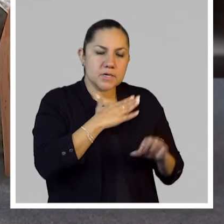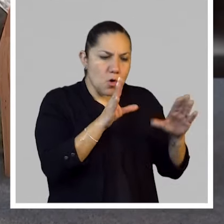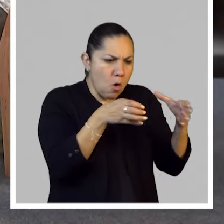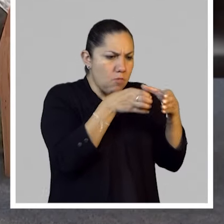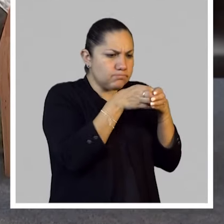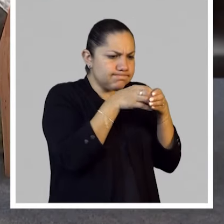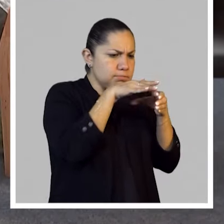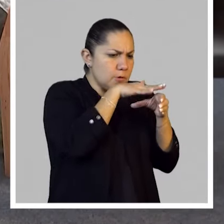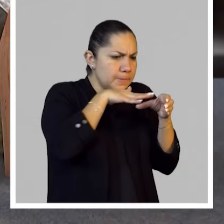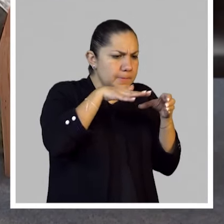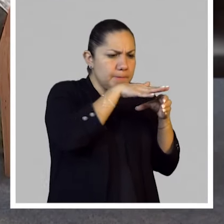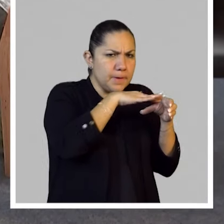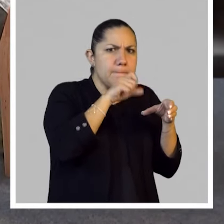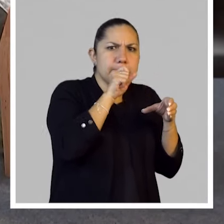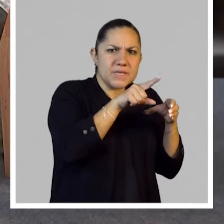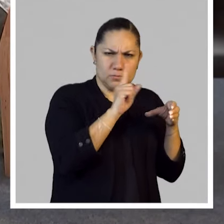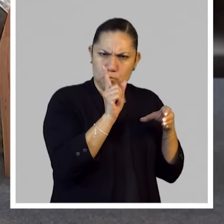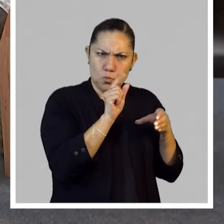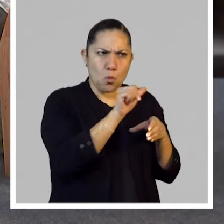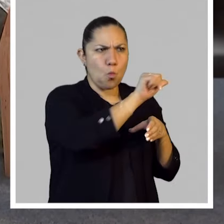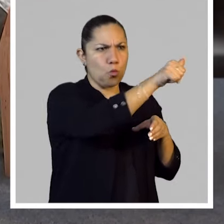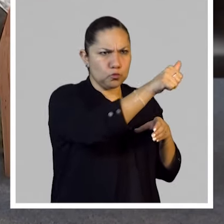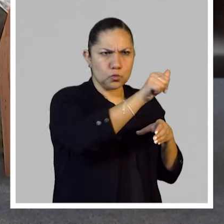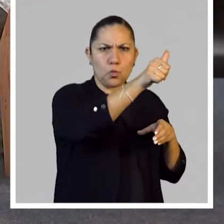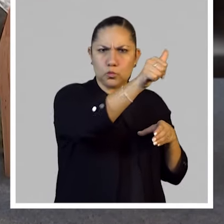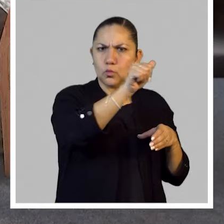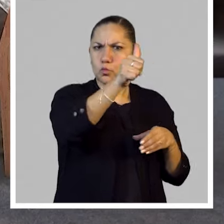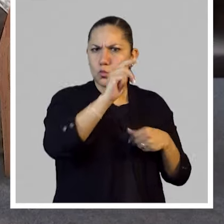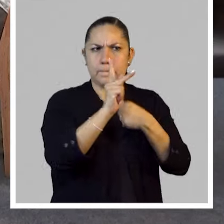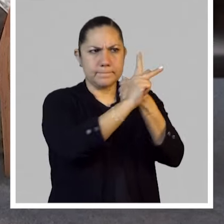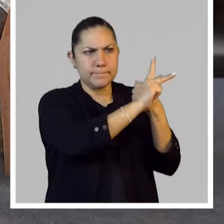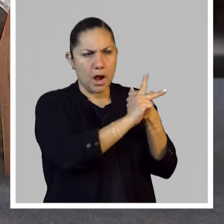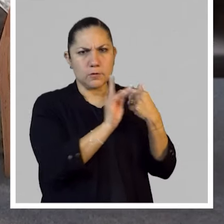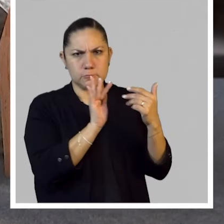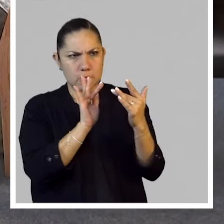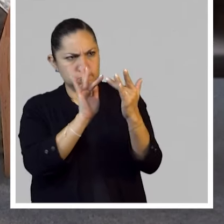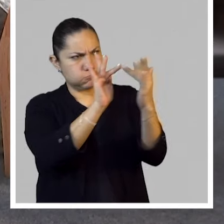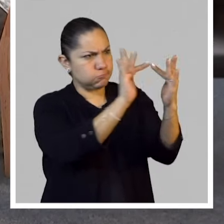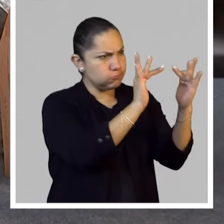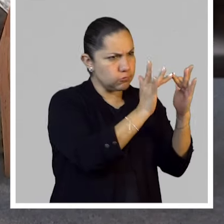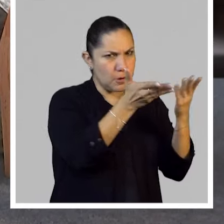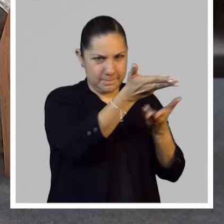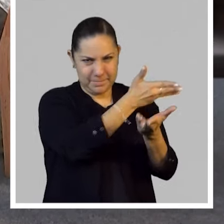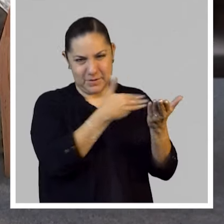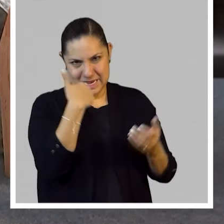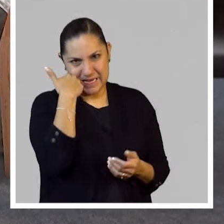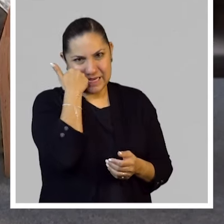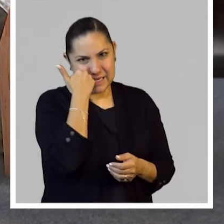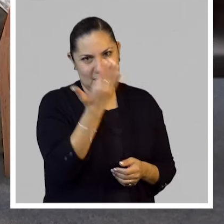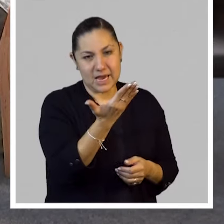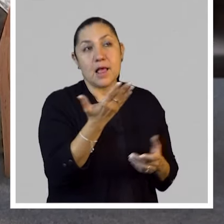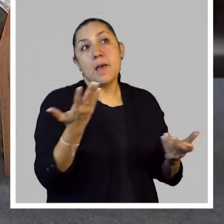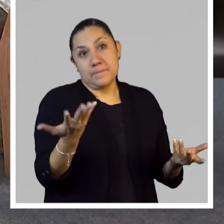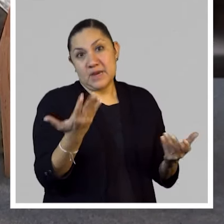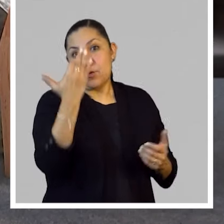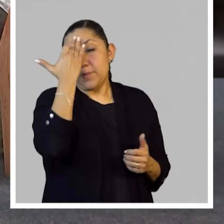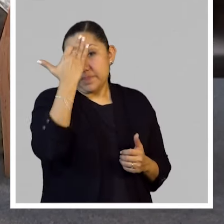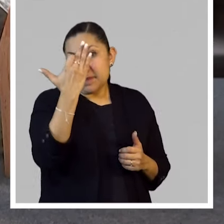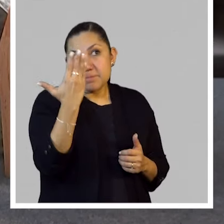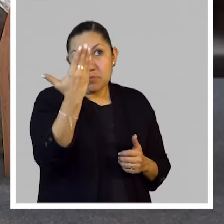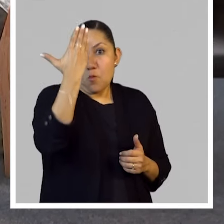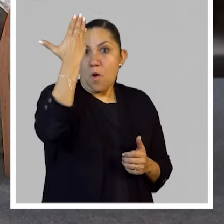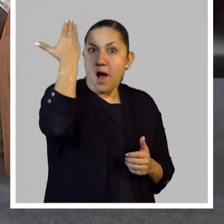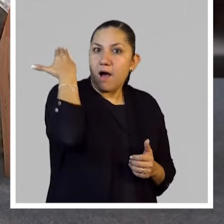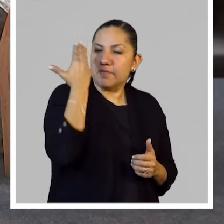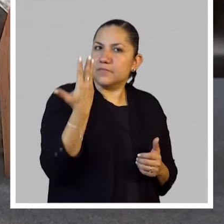personas en otras latitudes, pero sí, yo creo que es algo muy impactante que un gremio